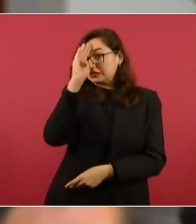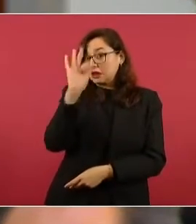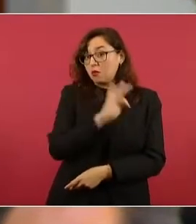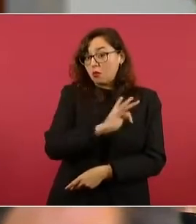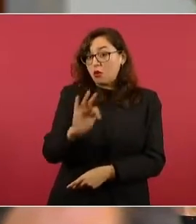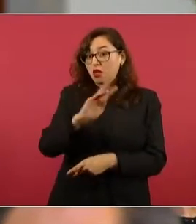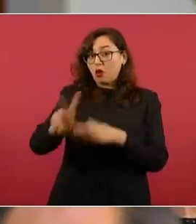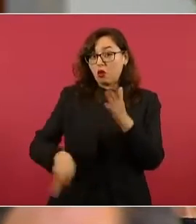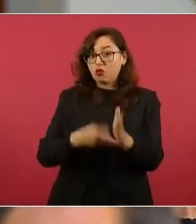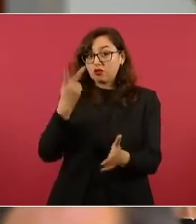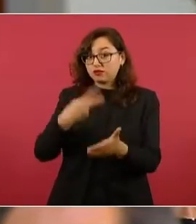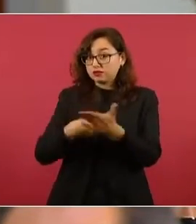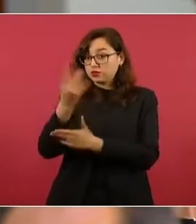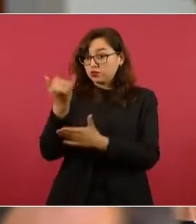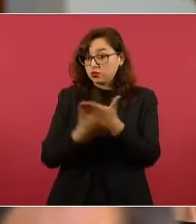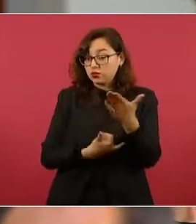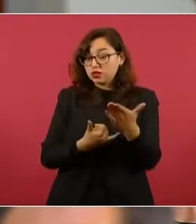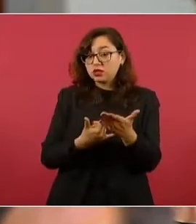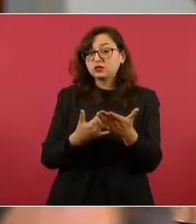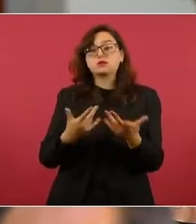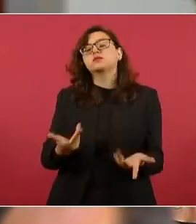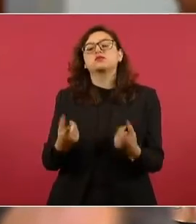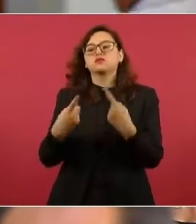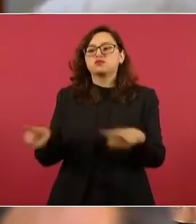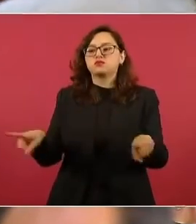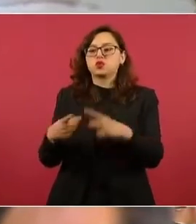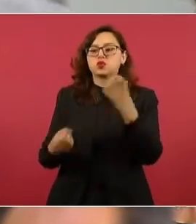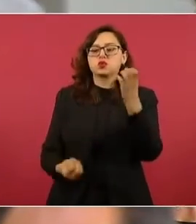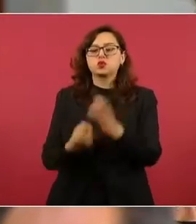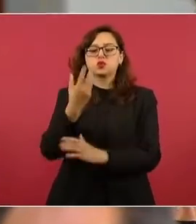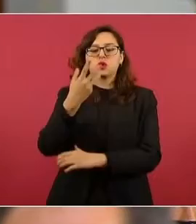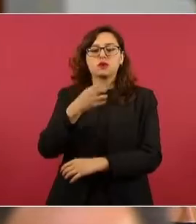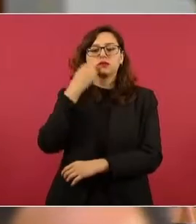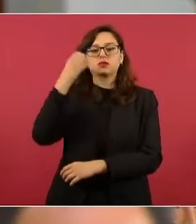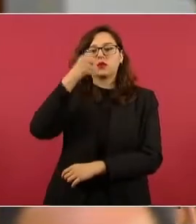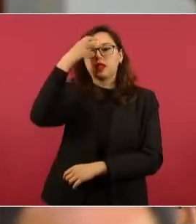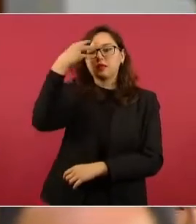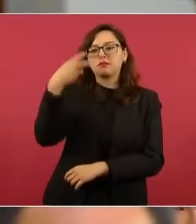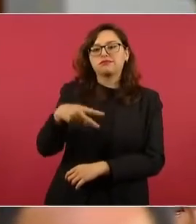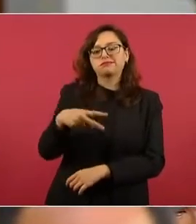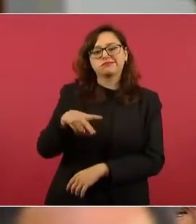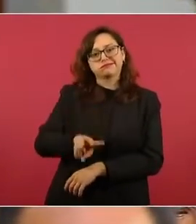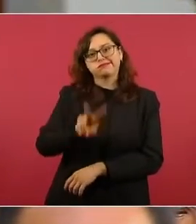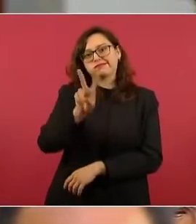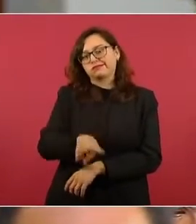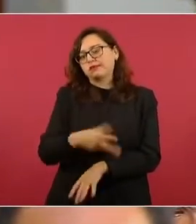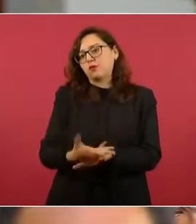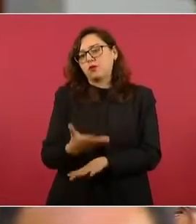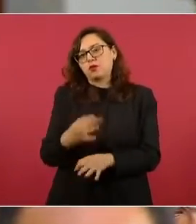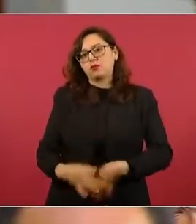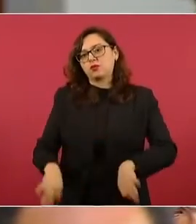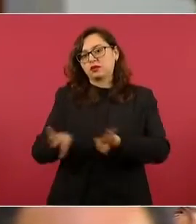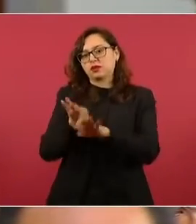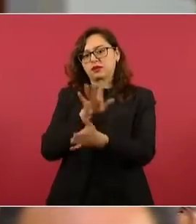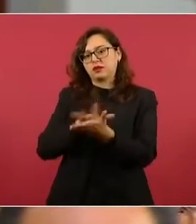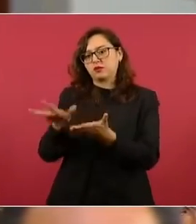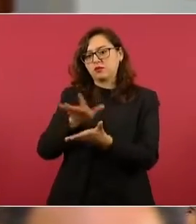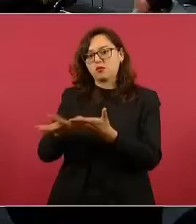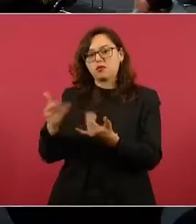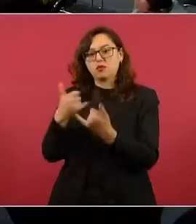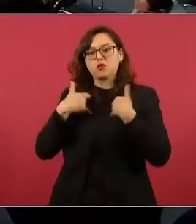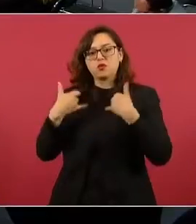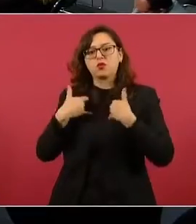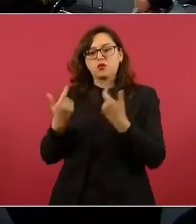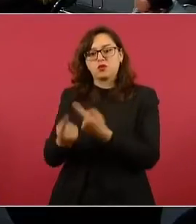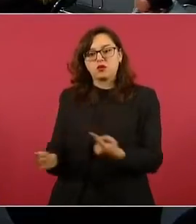retomar este proyecto, la Orquesta de la Nueva Escuela Mexicana, ya que ha sido de gran apoyo para muchos jóvenes?